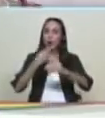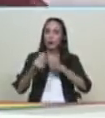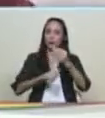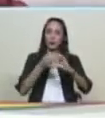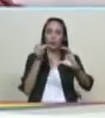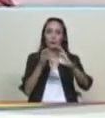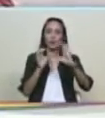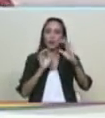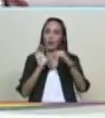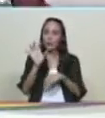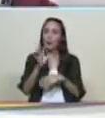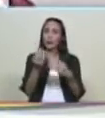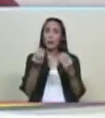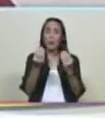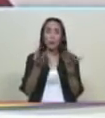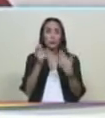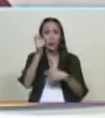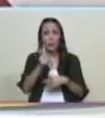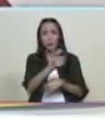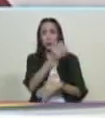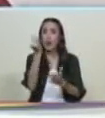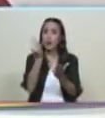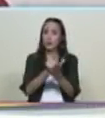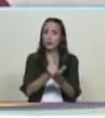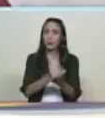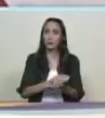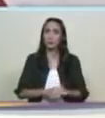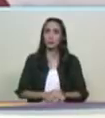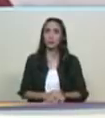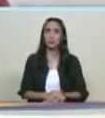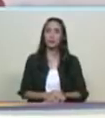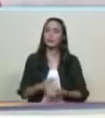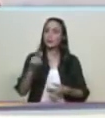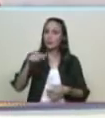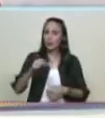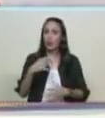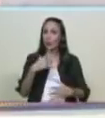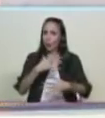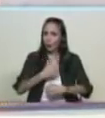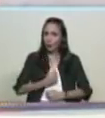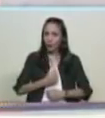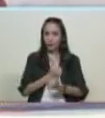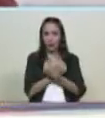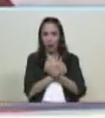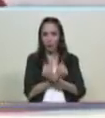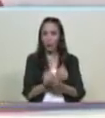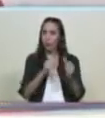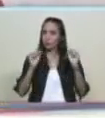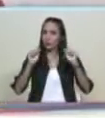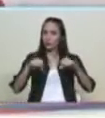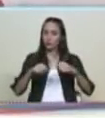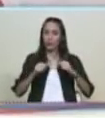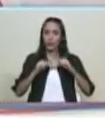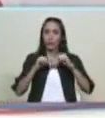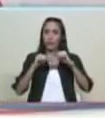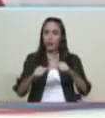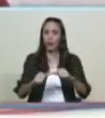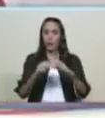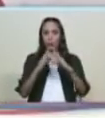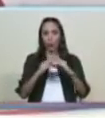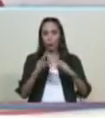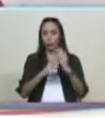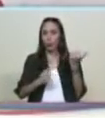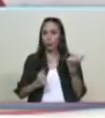con tu fe y con mi fe aquí vamos con tu confianza y tu amor y mi confianza y mi amor